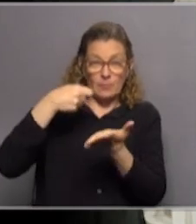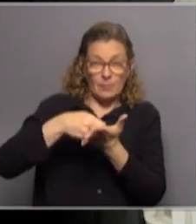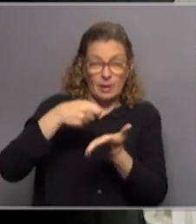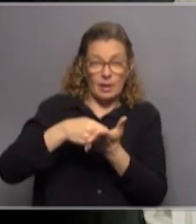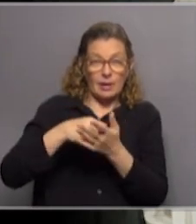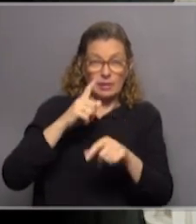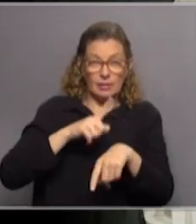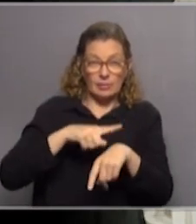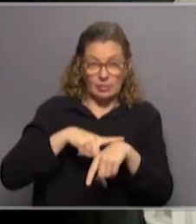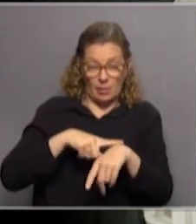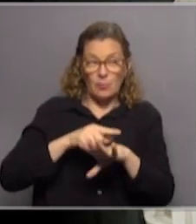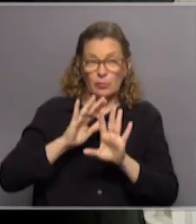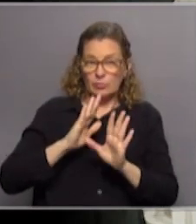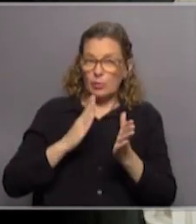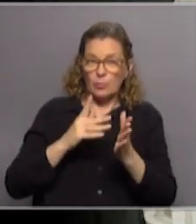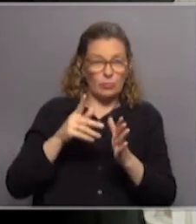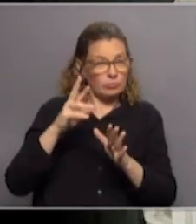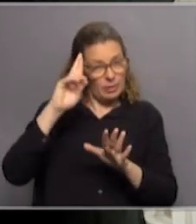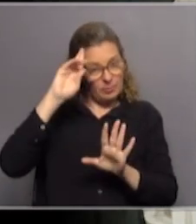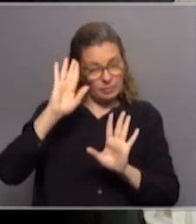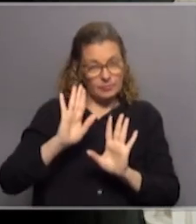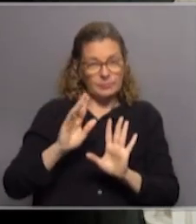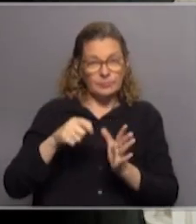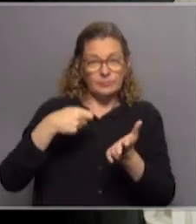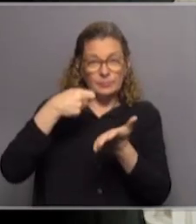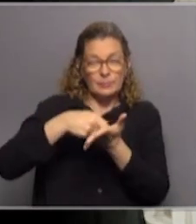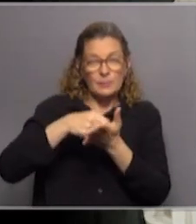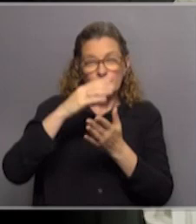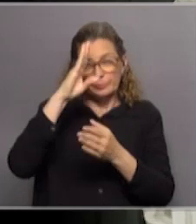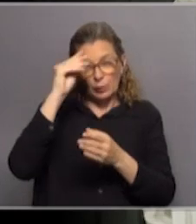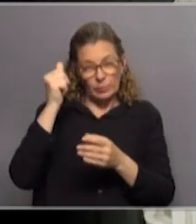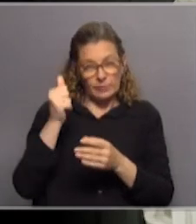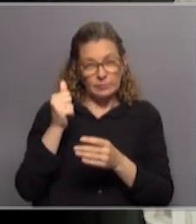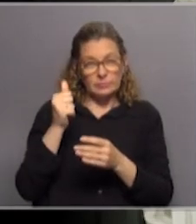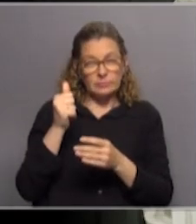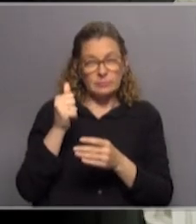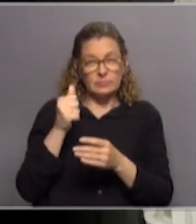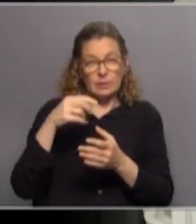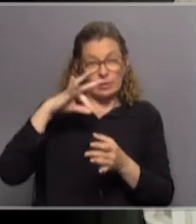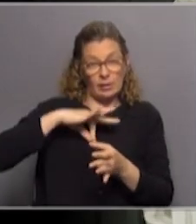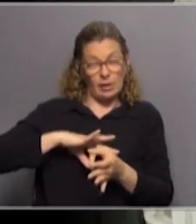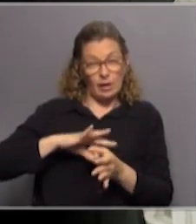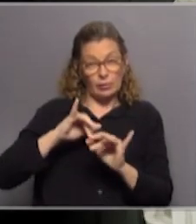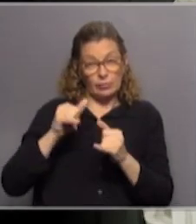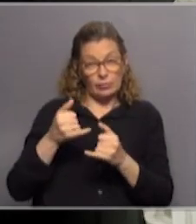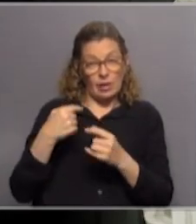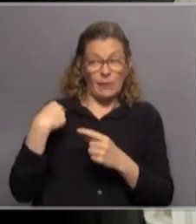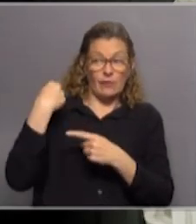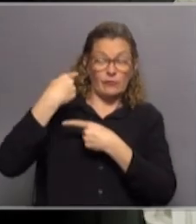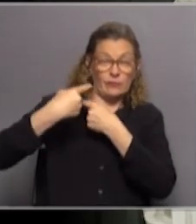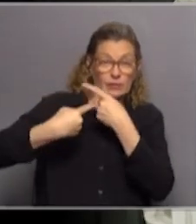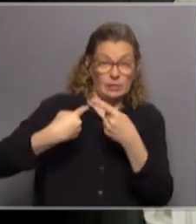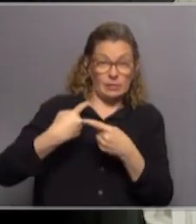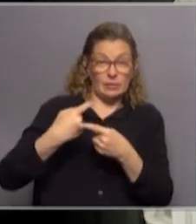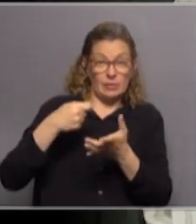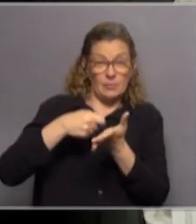y forma, como corresponde, porque el dinero, no nos olvidemos que el dinero de los salarios ya viene de